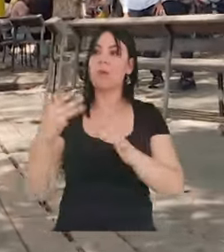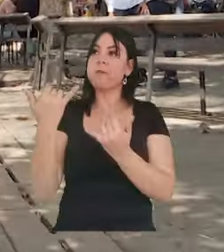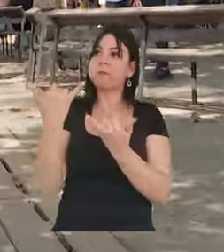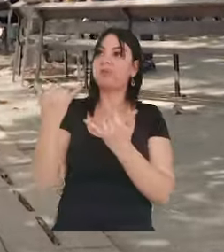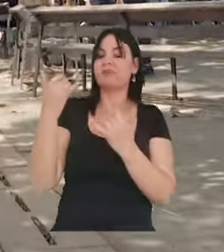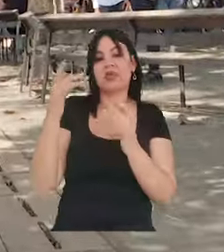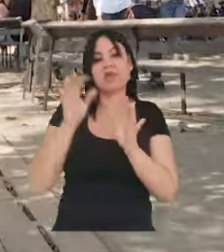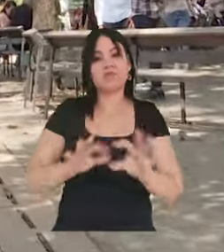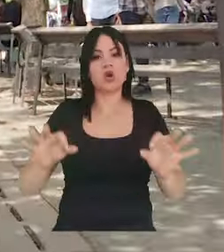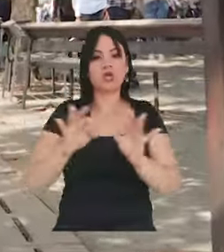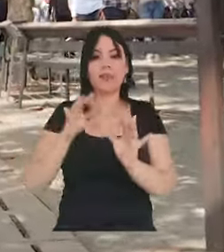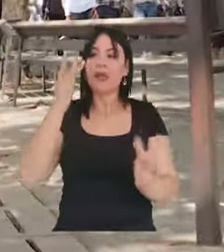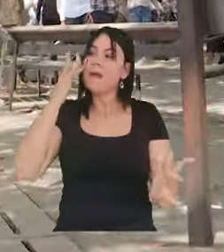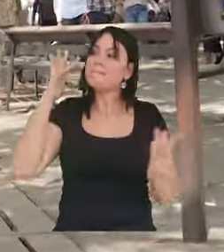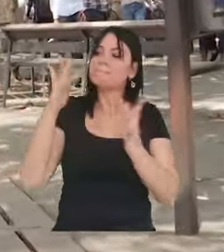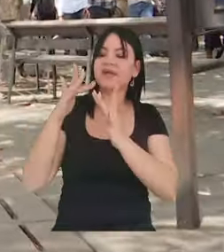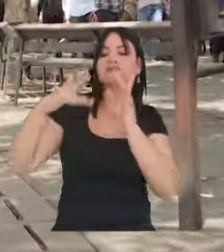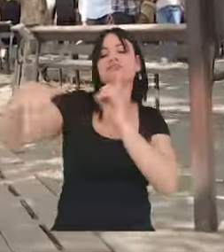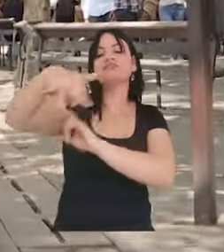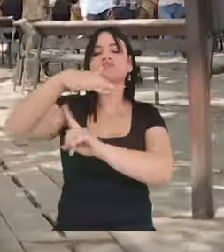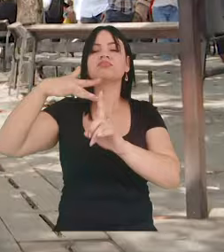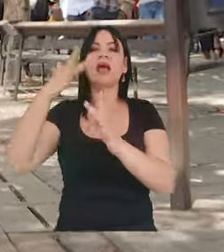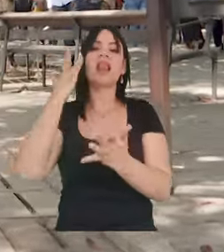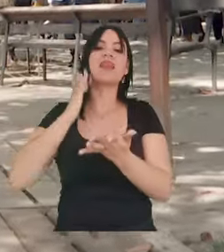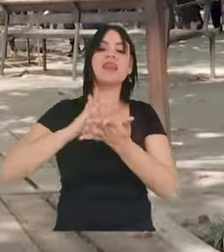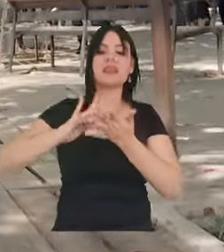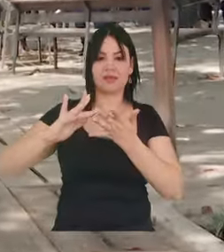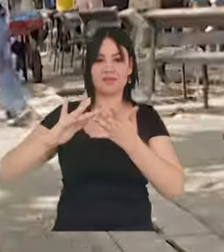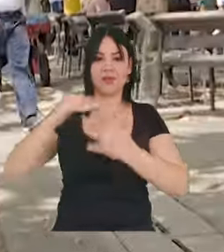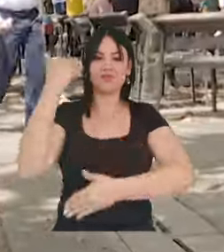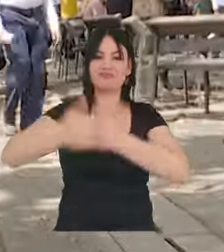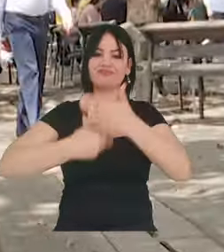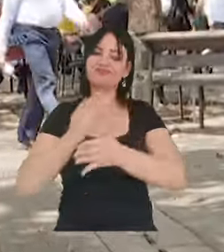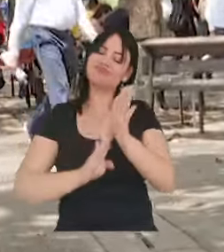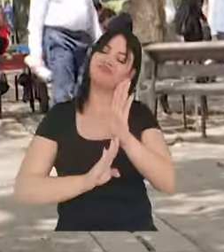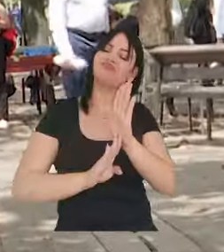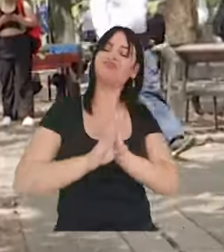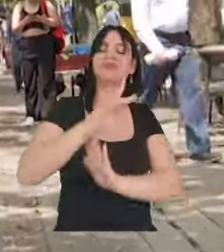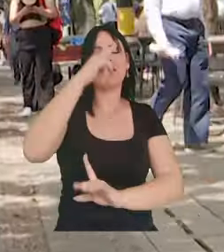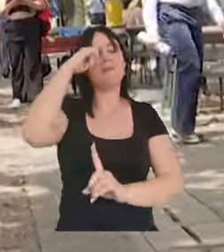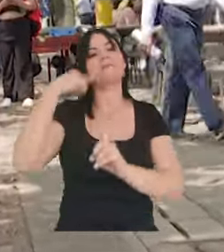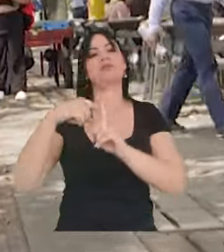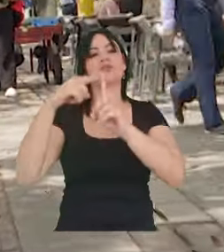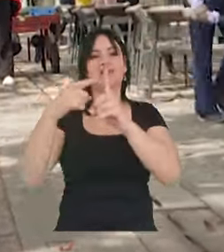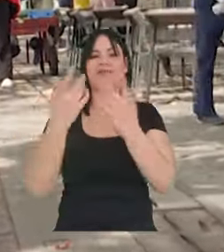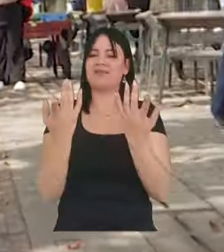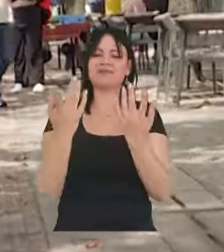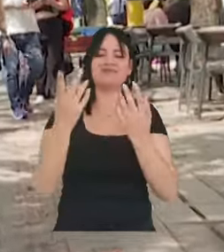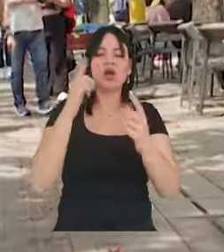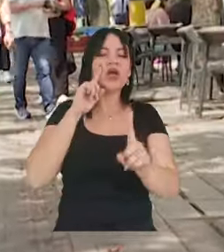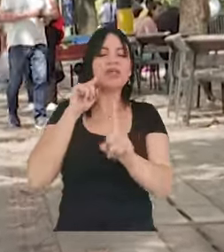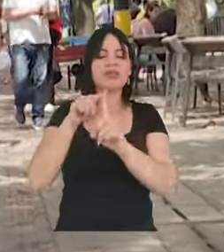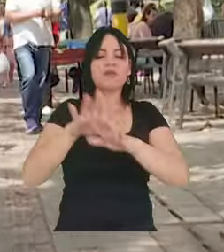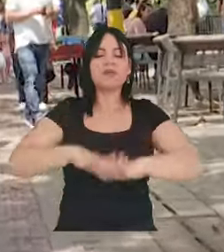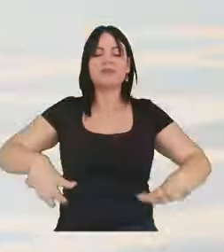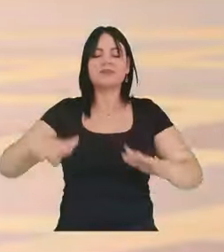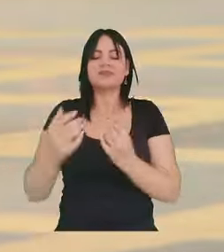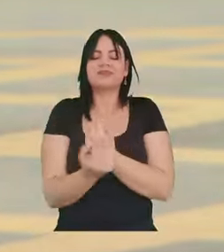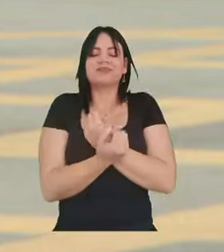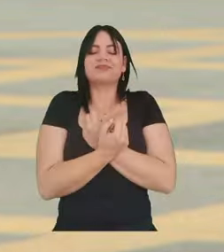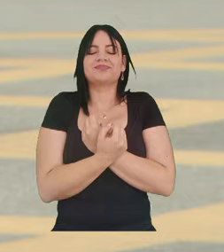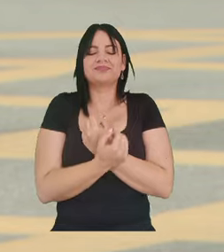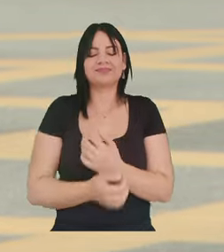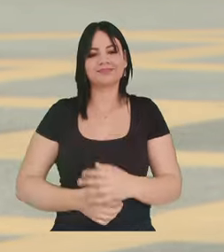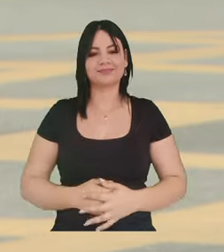infraestructura verde para que esta ciudad sea una ciudad sostenible y poder avanzar de manera positiva en la construcción de esta Medellín que tanto queremos